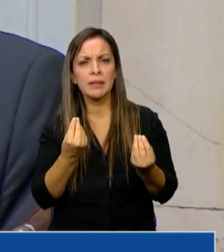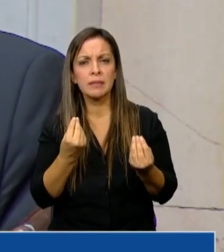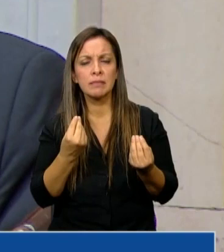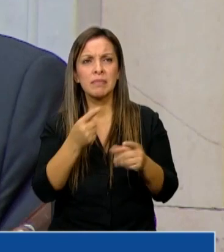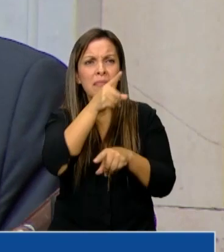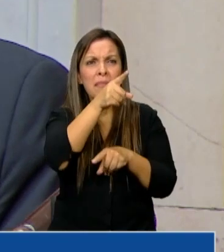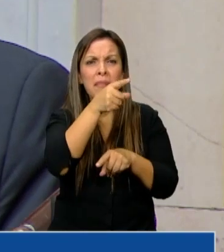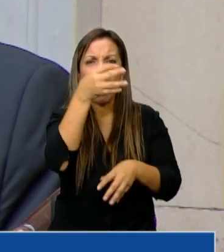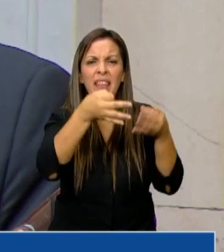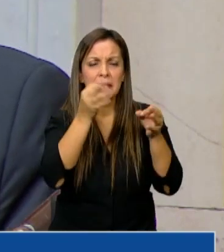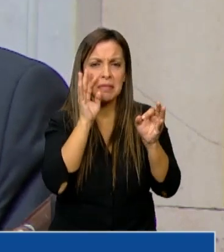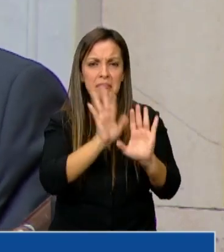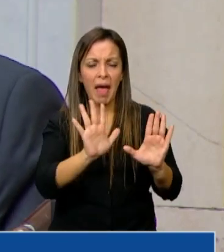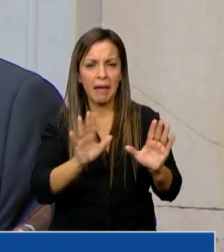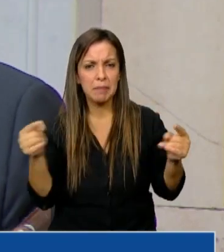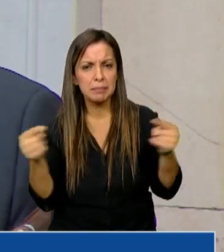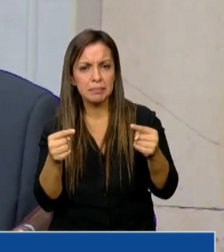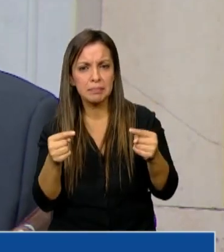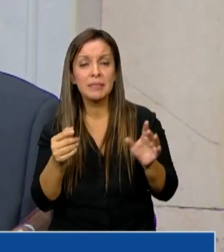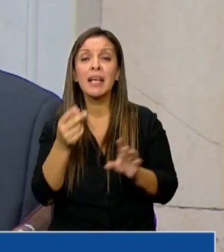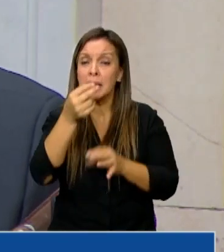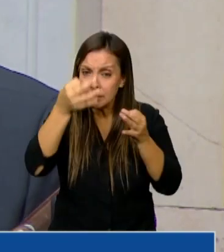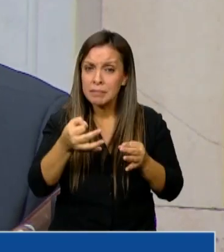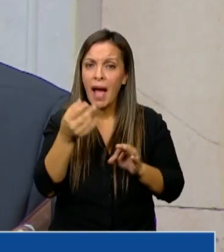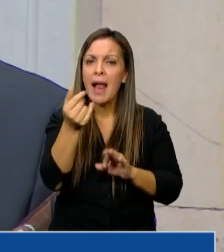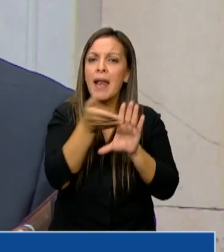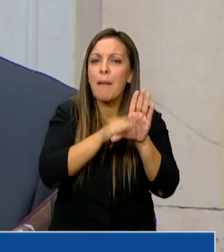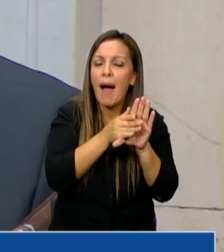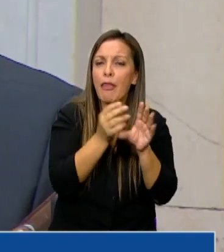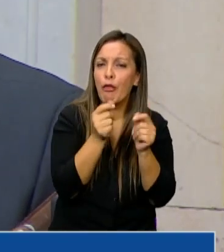diagnóstico totalmente equivocado. El lavado activo viene por otro lado, señores.